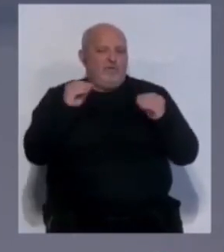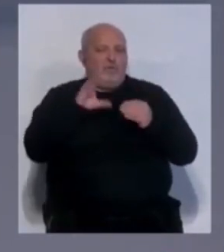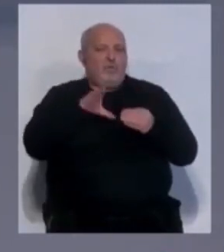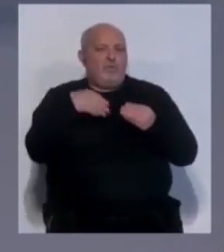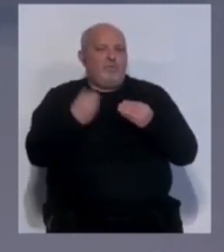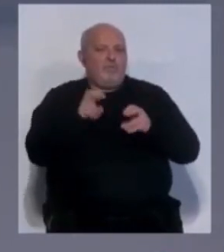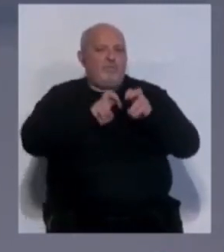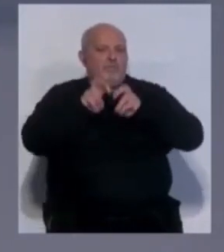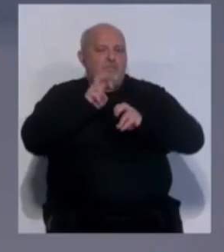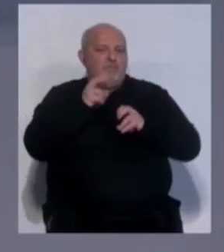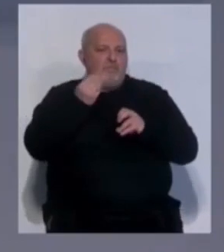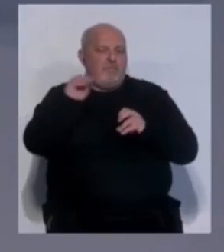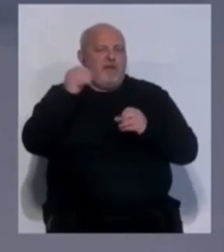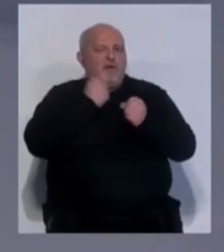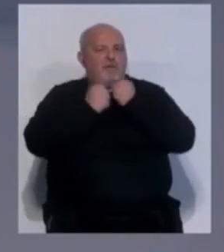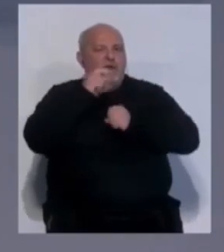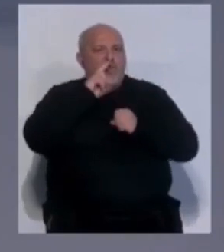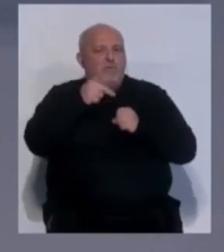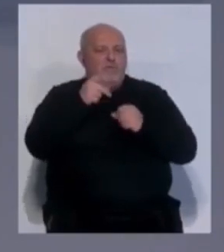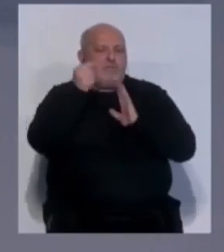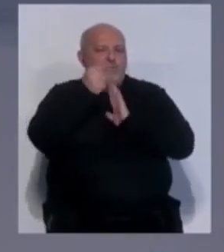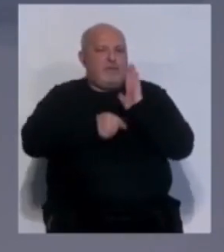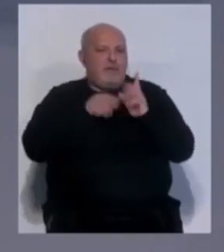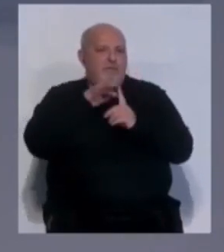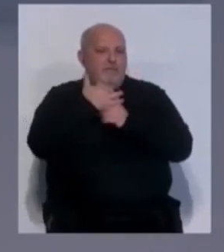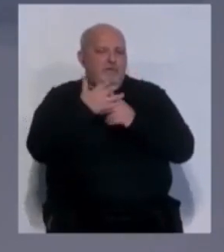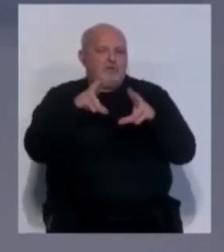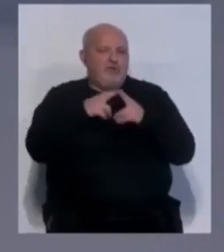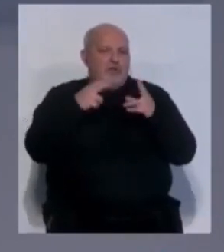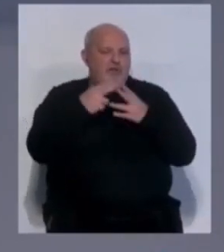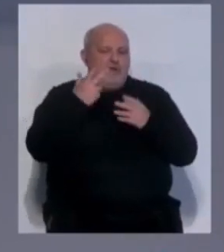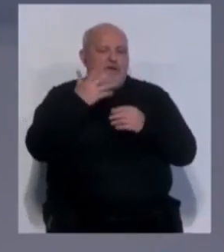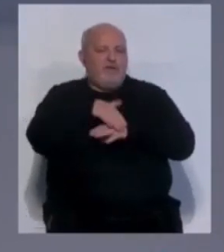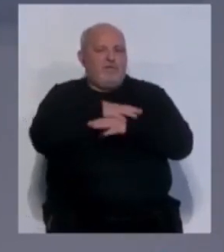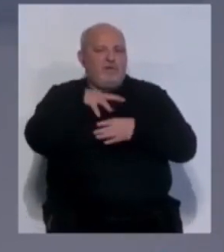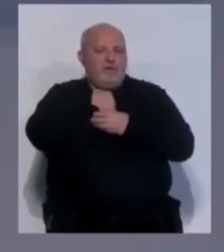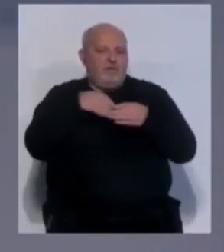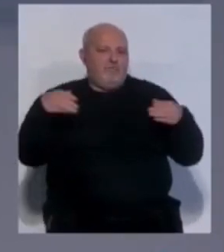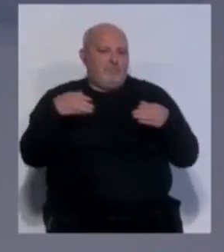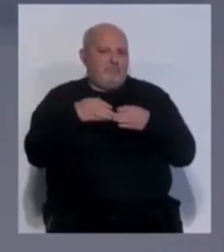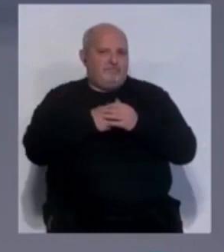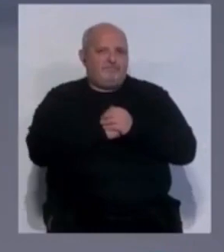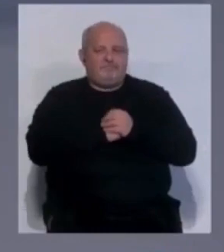documento que busca impulsar la economía azul con medidas medioambientales, sociales y de gobierno corporativo.